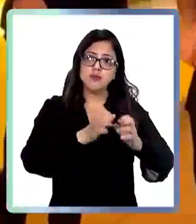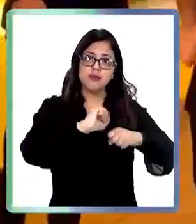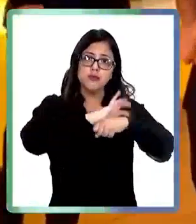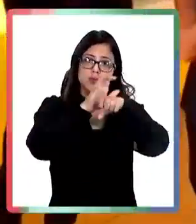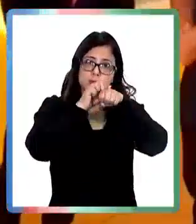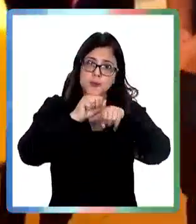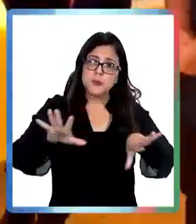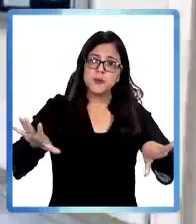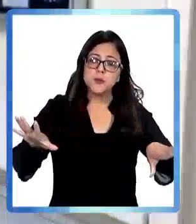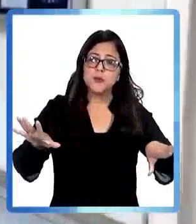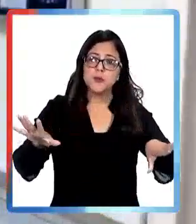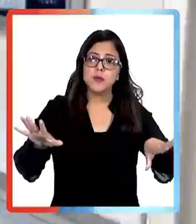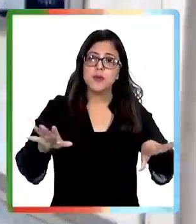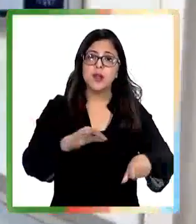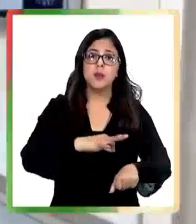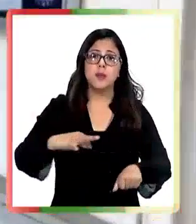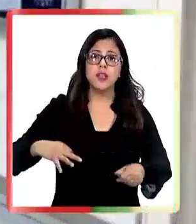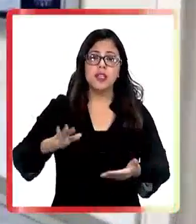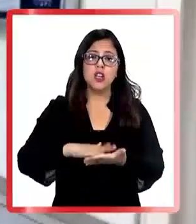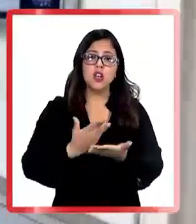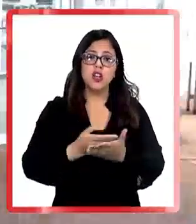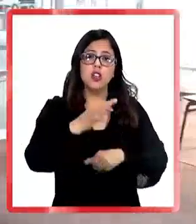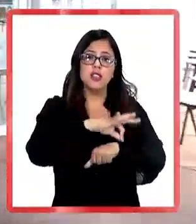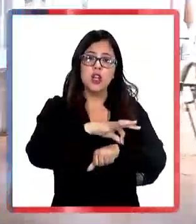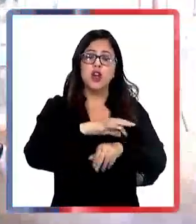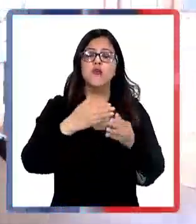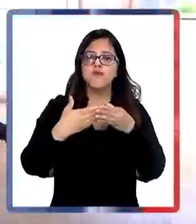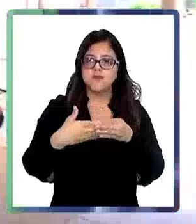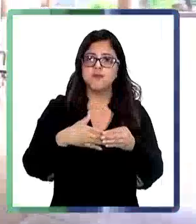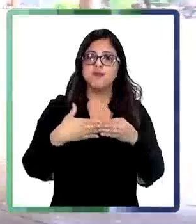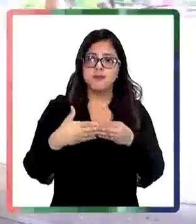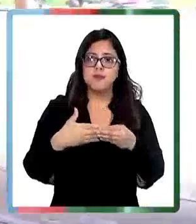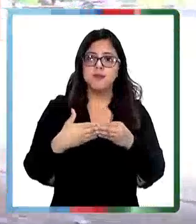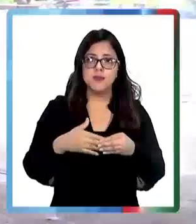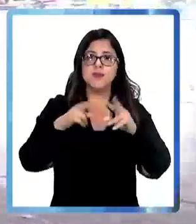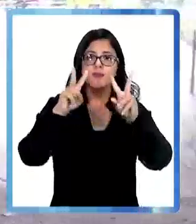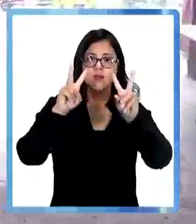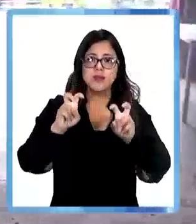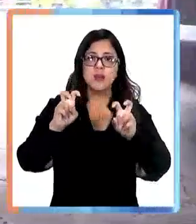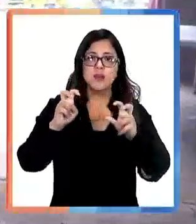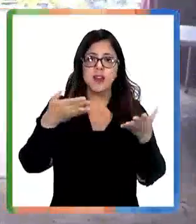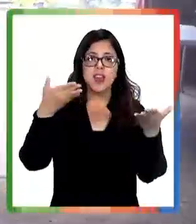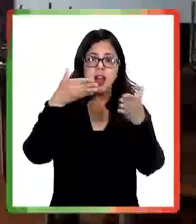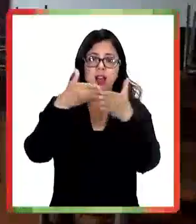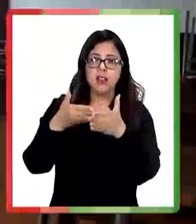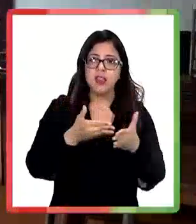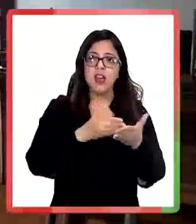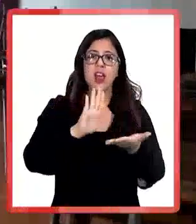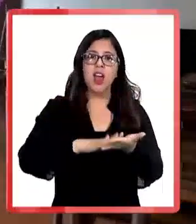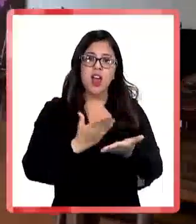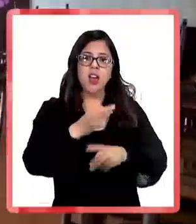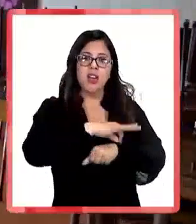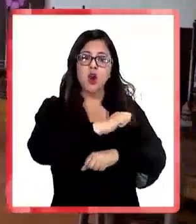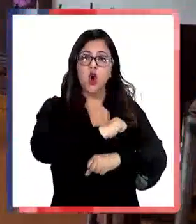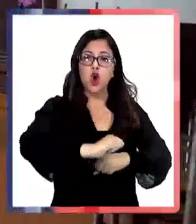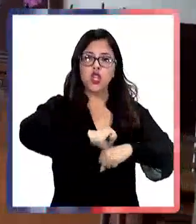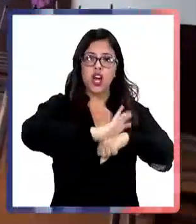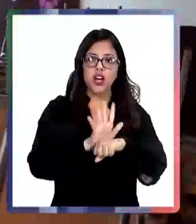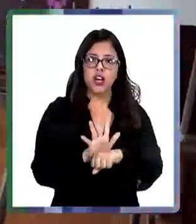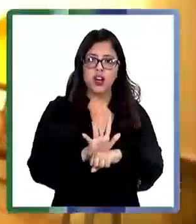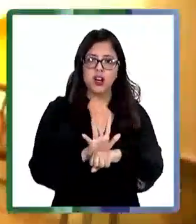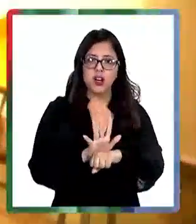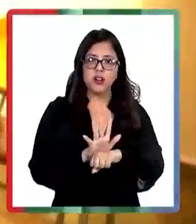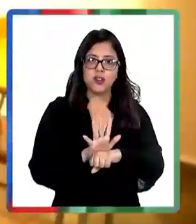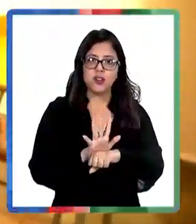por COVID-19, el Ministerio de Salud flexibilizó las restricciones sanitarias contra el COVID